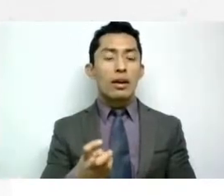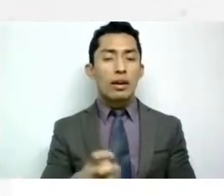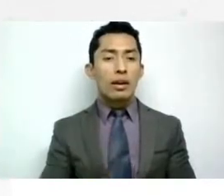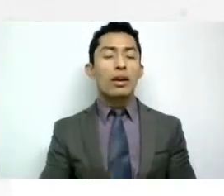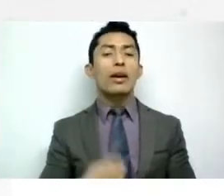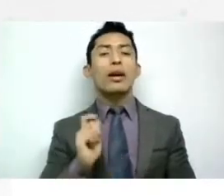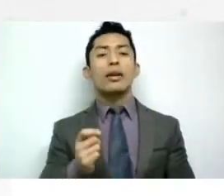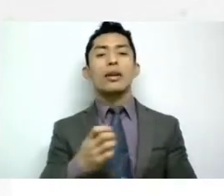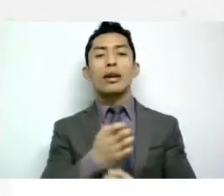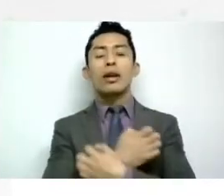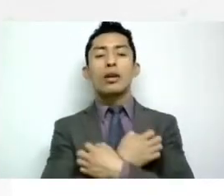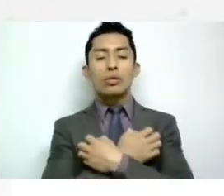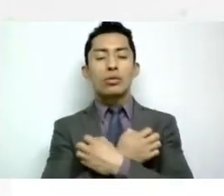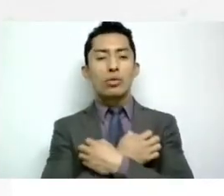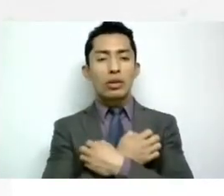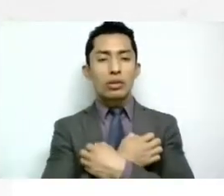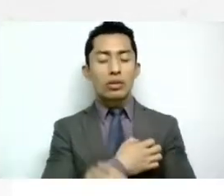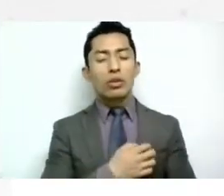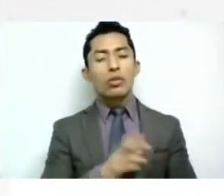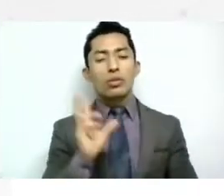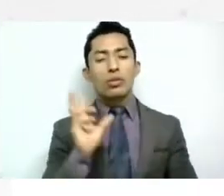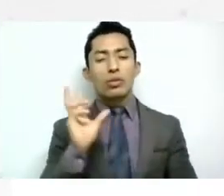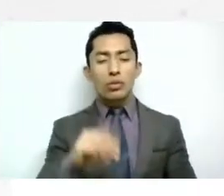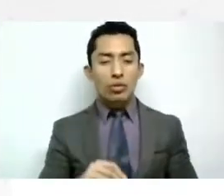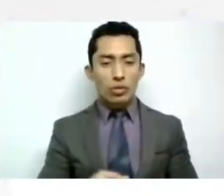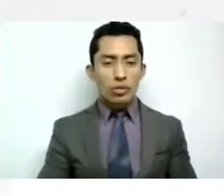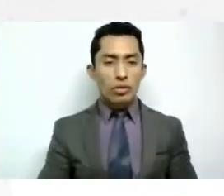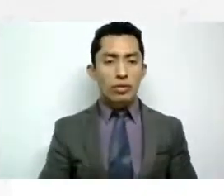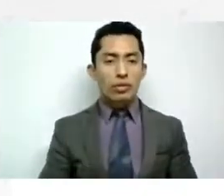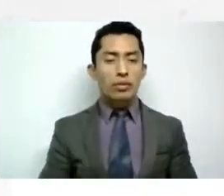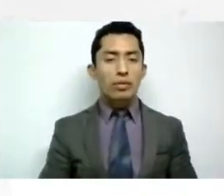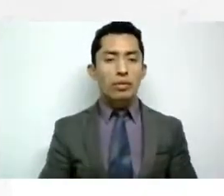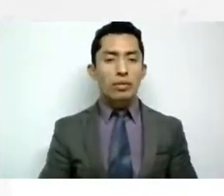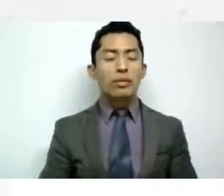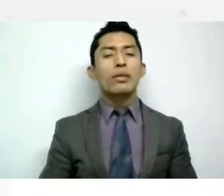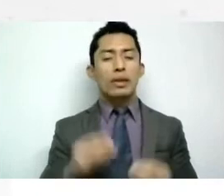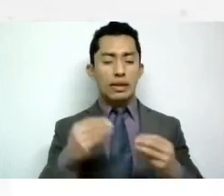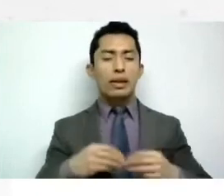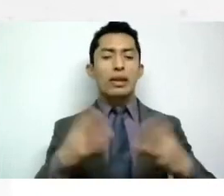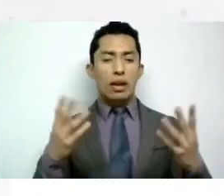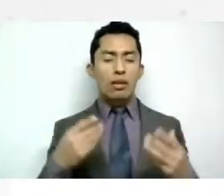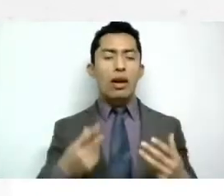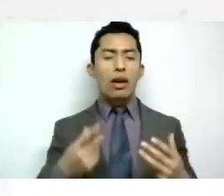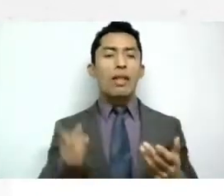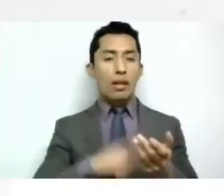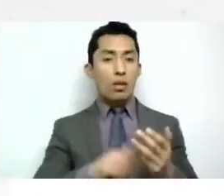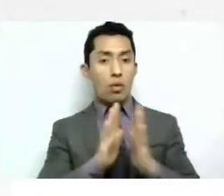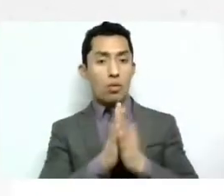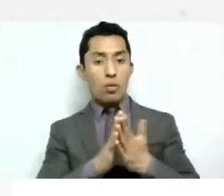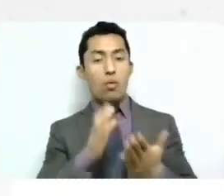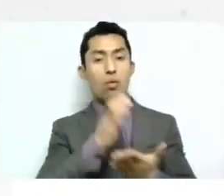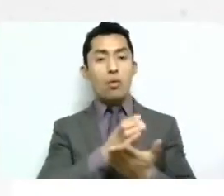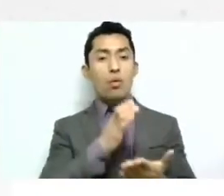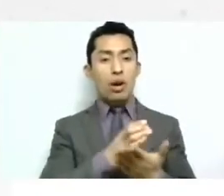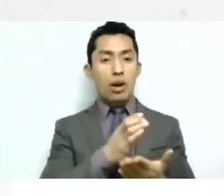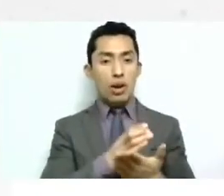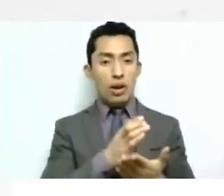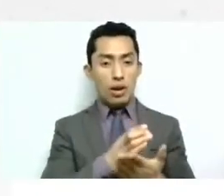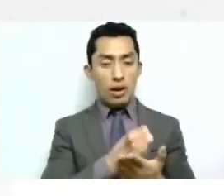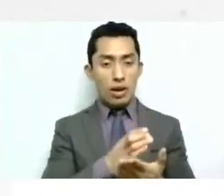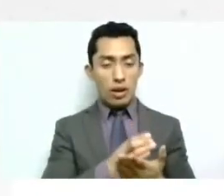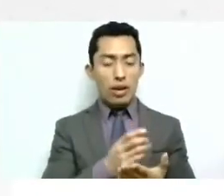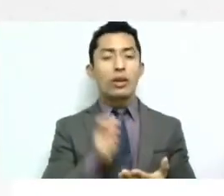educación también aquí se ve claro en esto en este cuaderno como la la